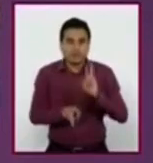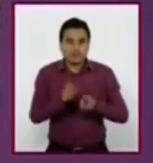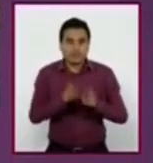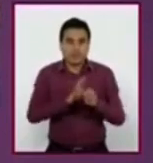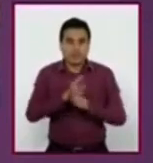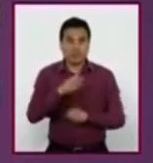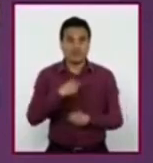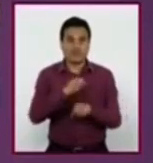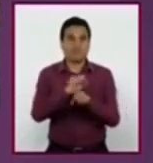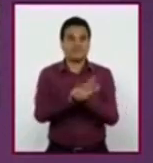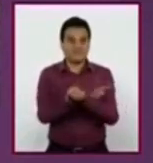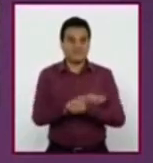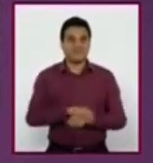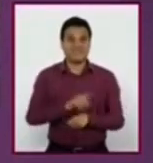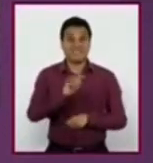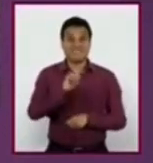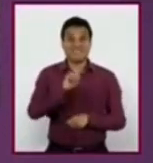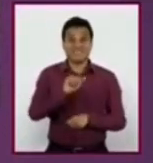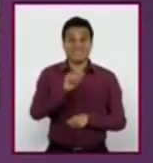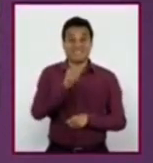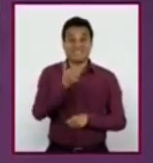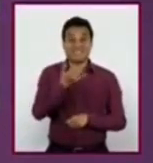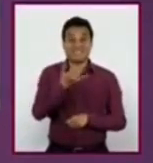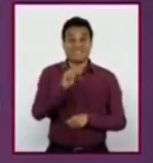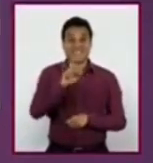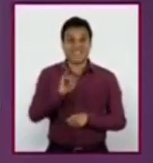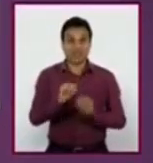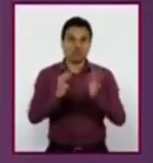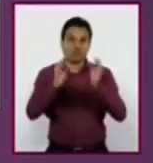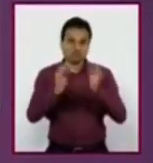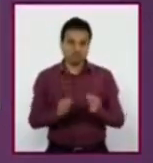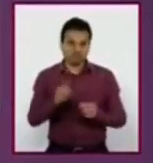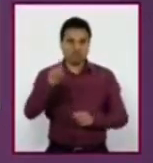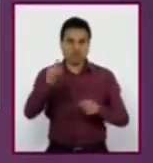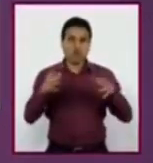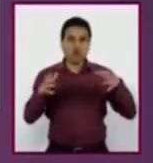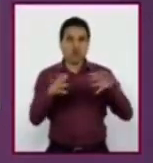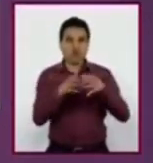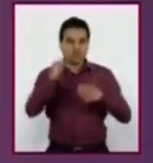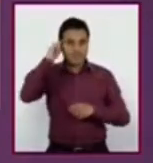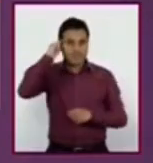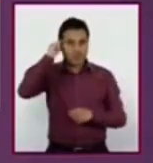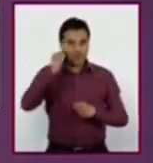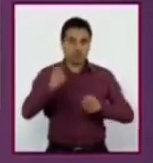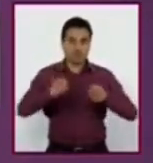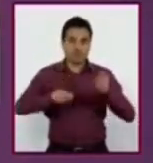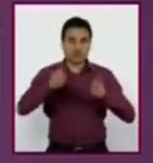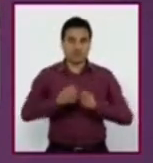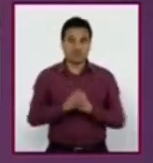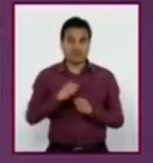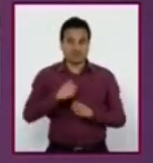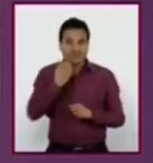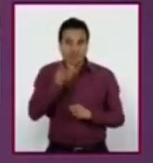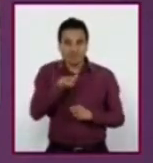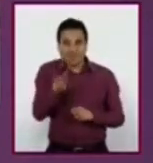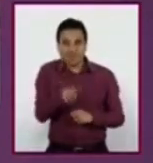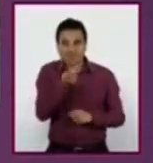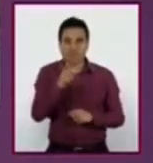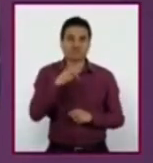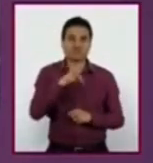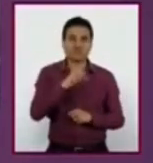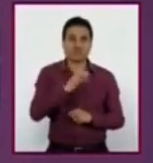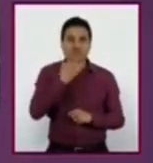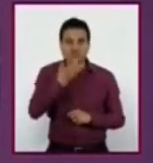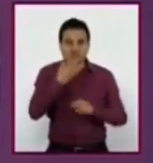Yo estoy emocionado de hablar con Tayari. Pertenece a una comunidad de Huichol. Tengo tantas preguntas que hacerle. Quiero saber sus costumbres, su